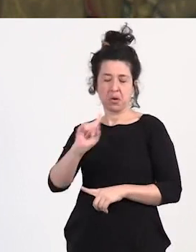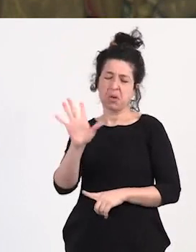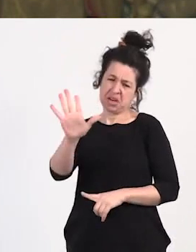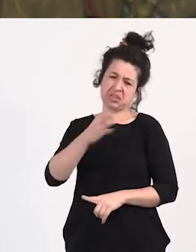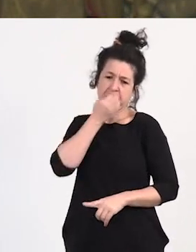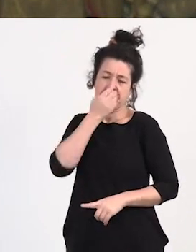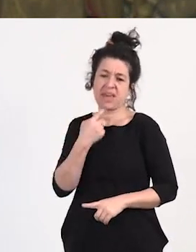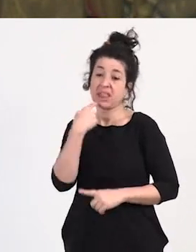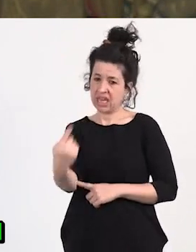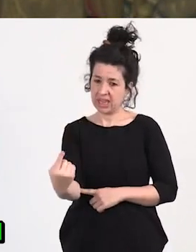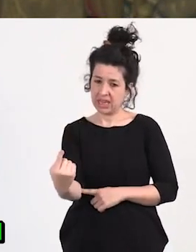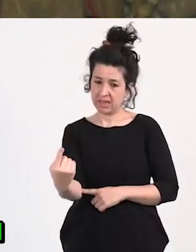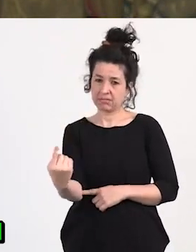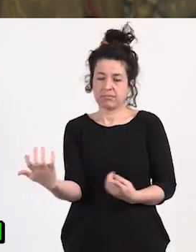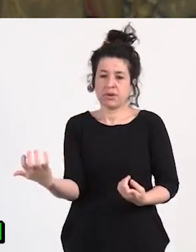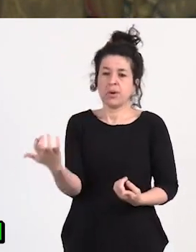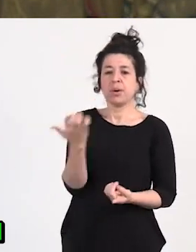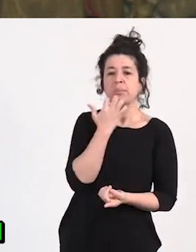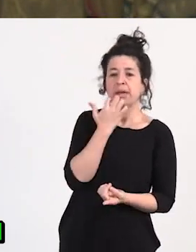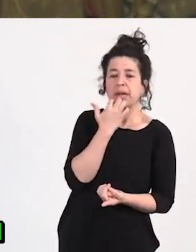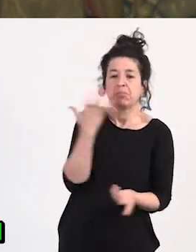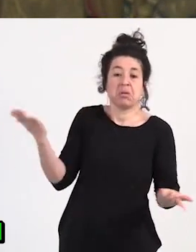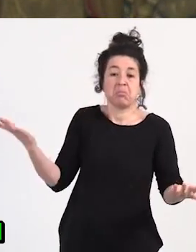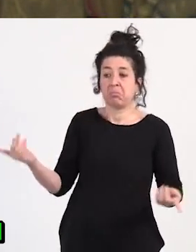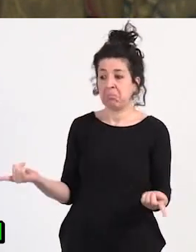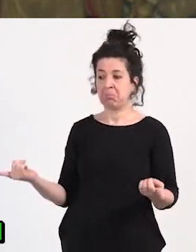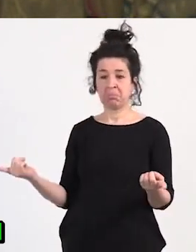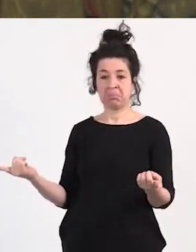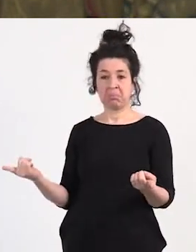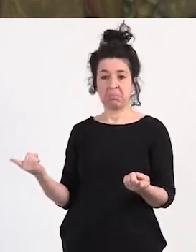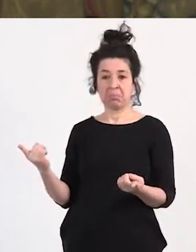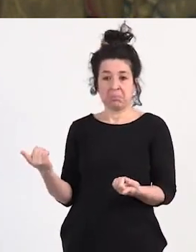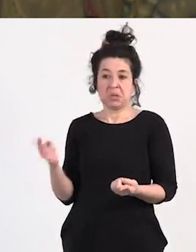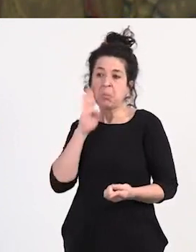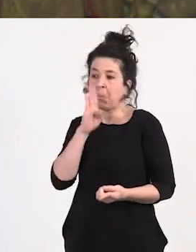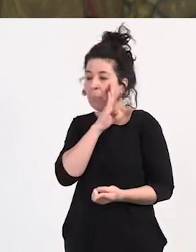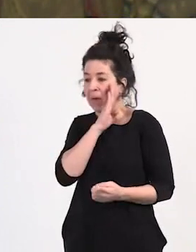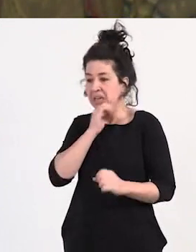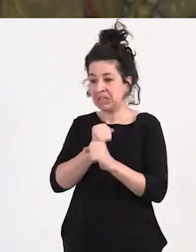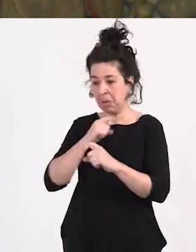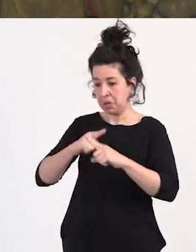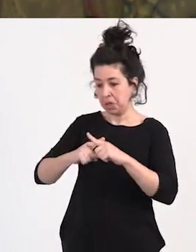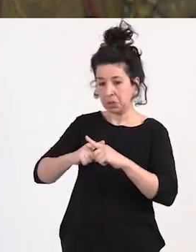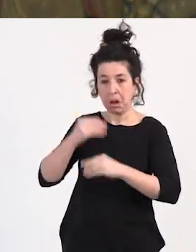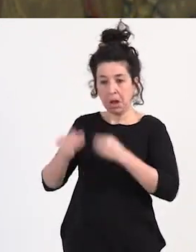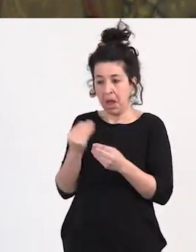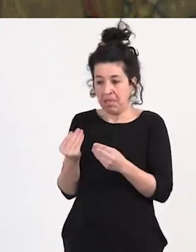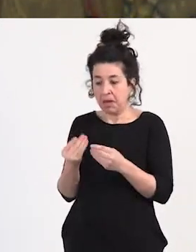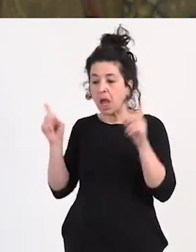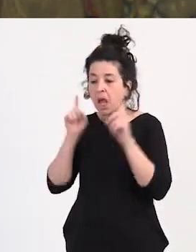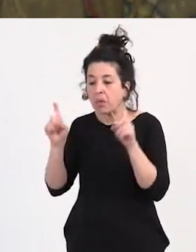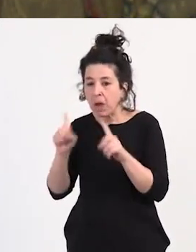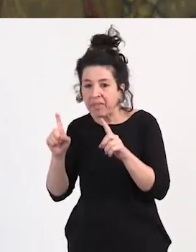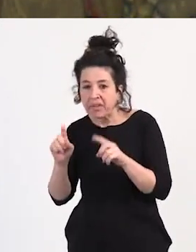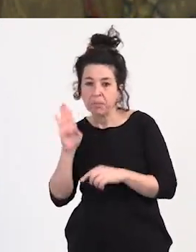que la educación por madres que ejercen el trabajo sexual no es diferente a la educación de otras madres que